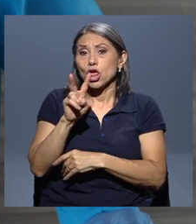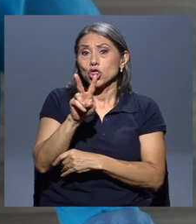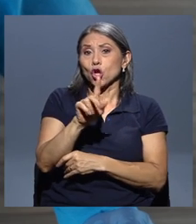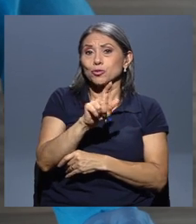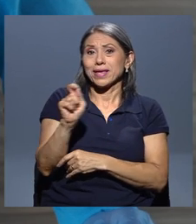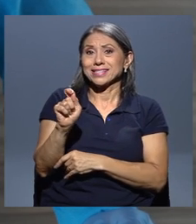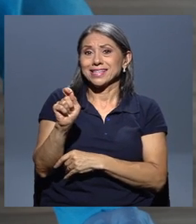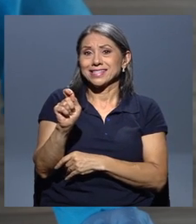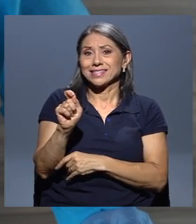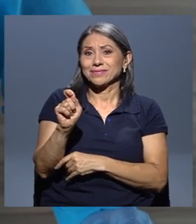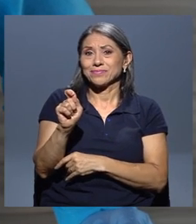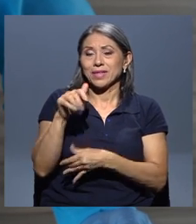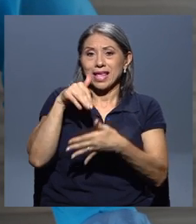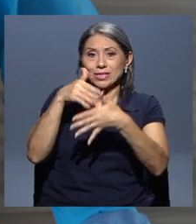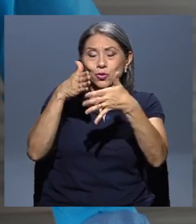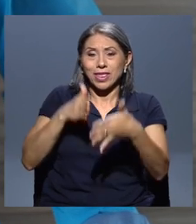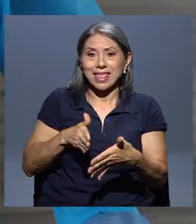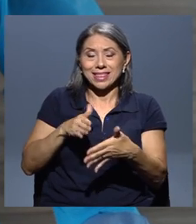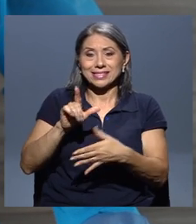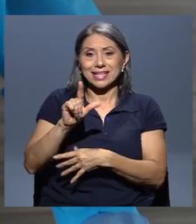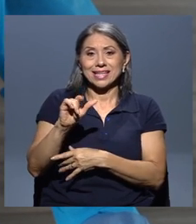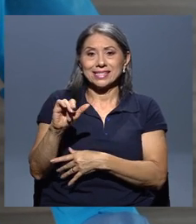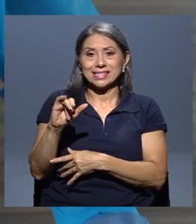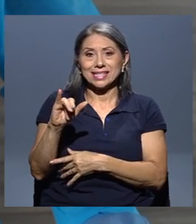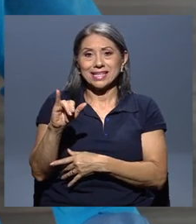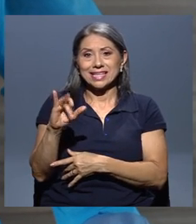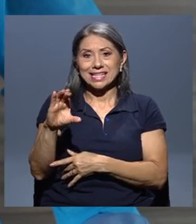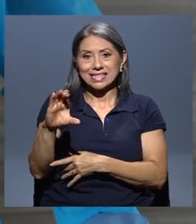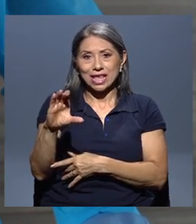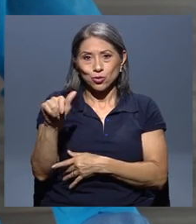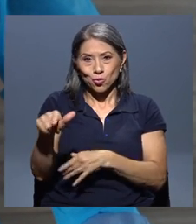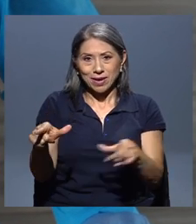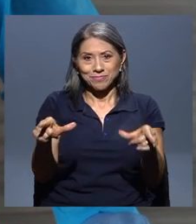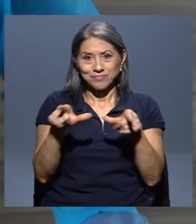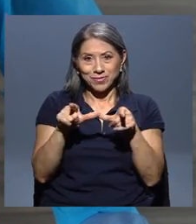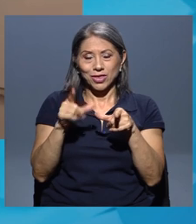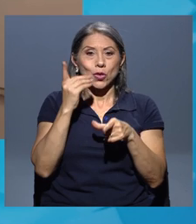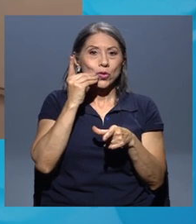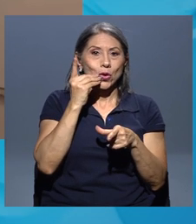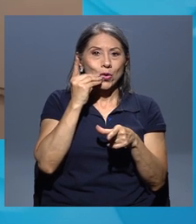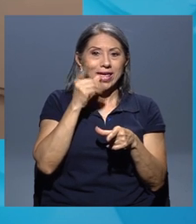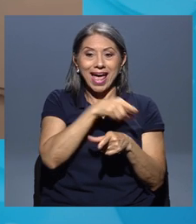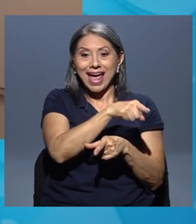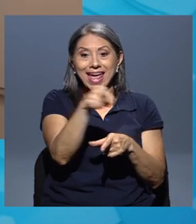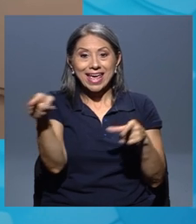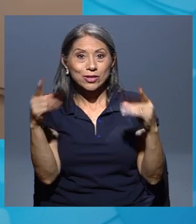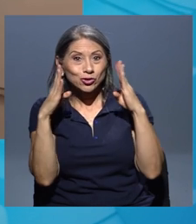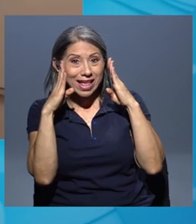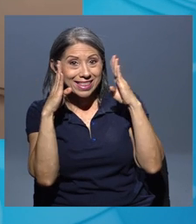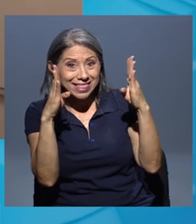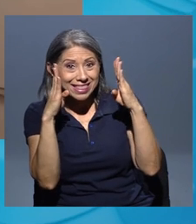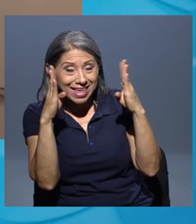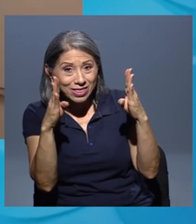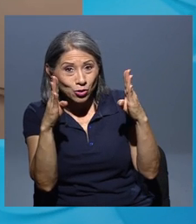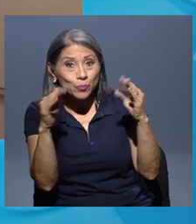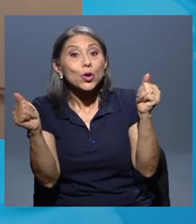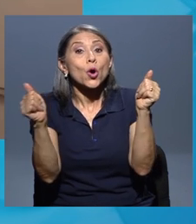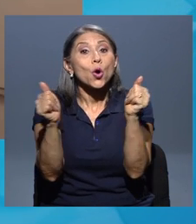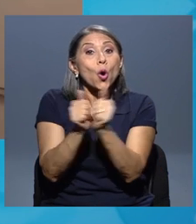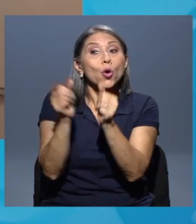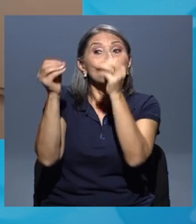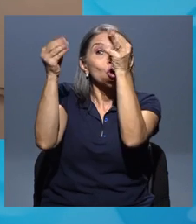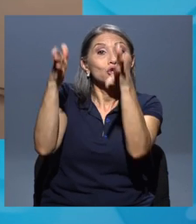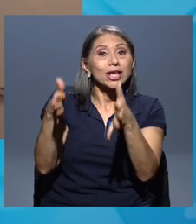los estudiantes de la licenciatura de odontología que estarían brindando la atención en conjunto con los docentes que están asignados allá.